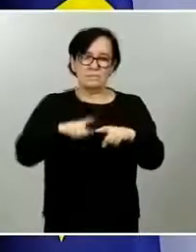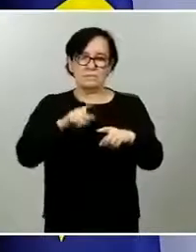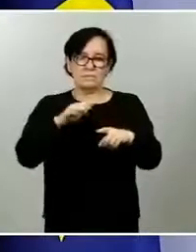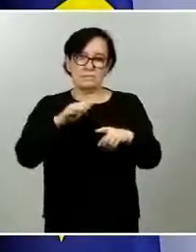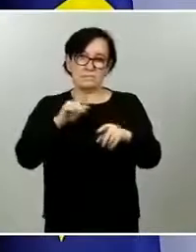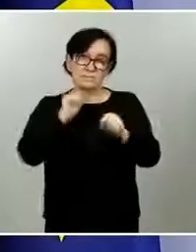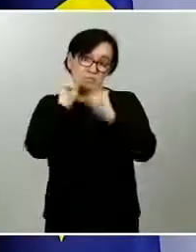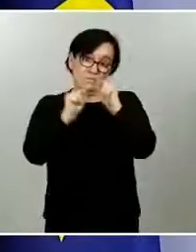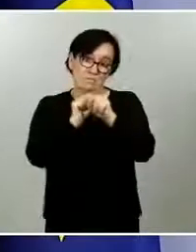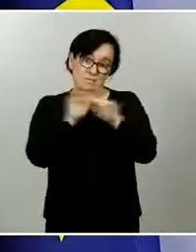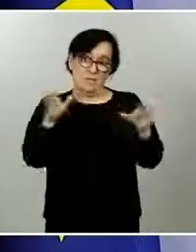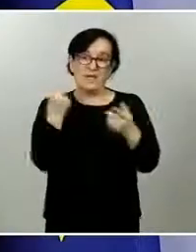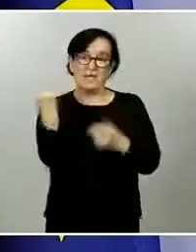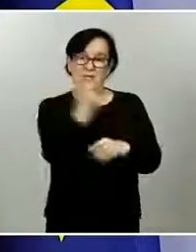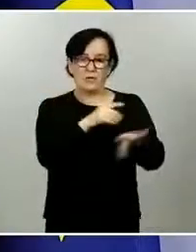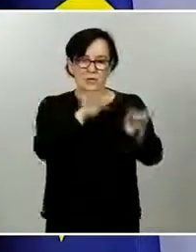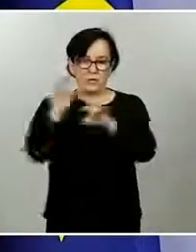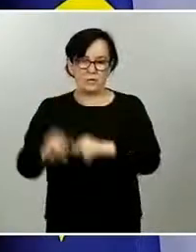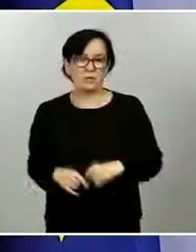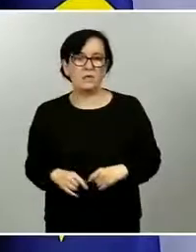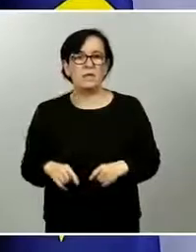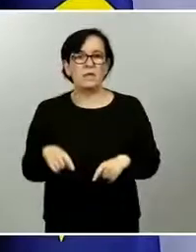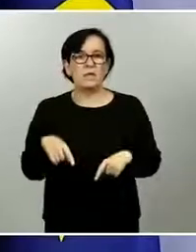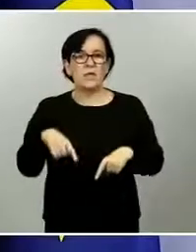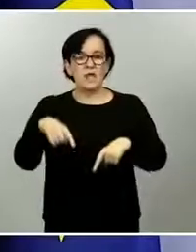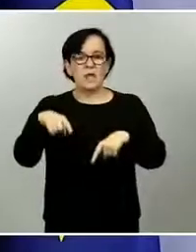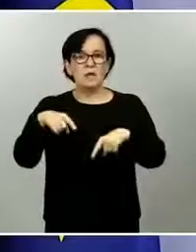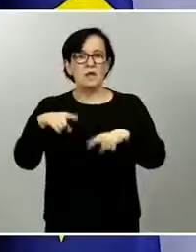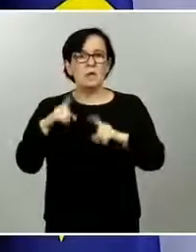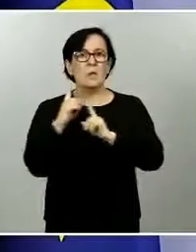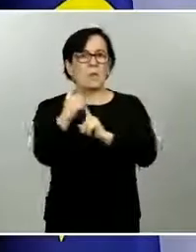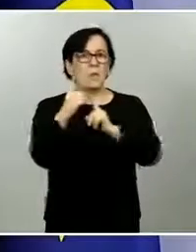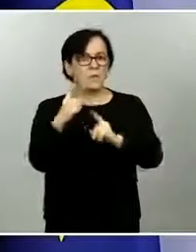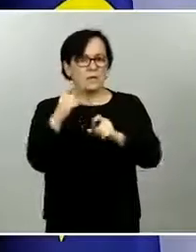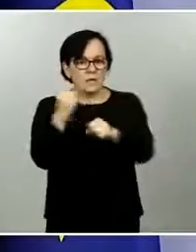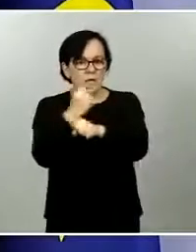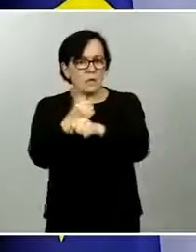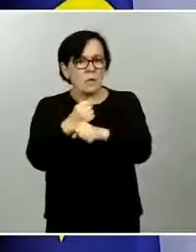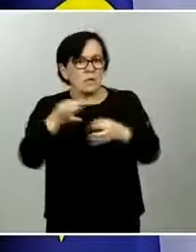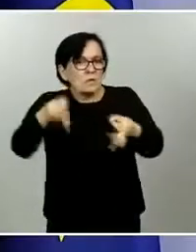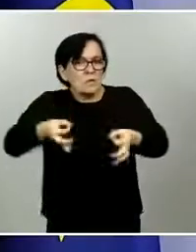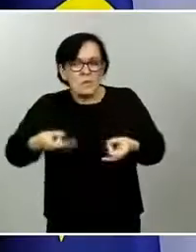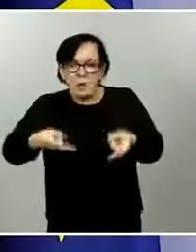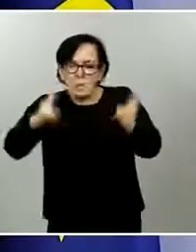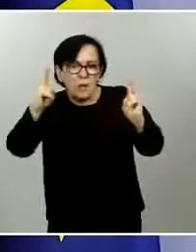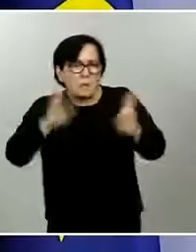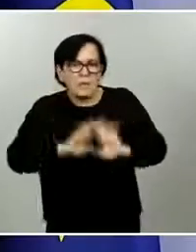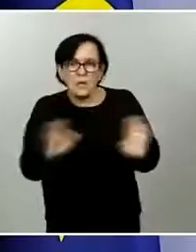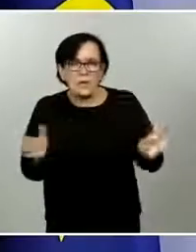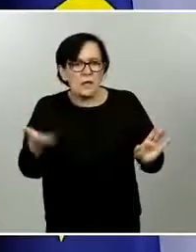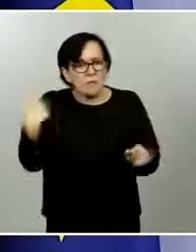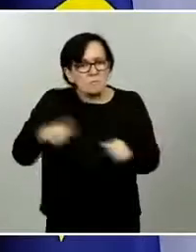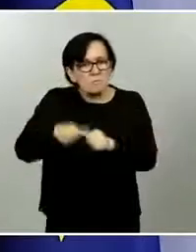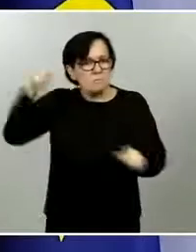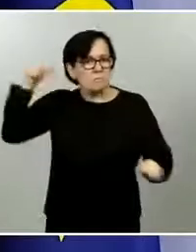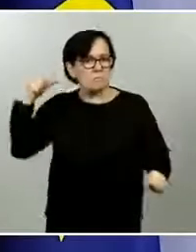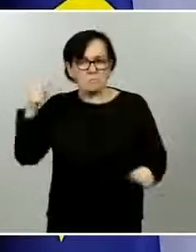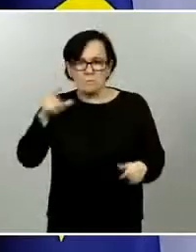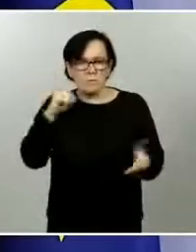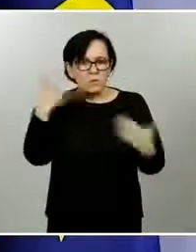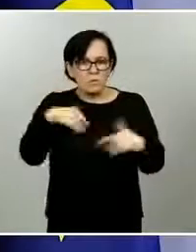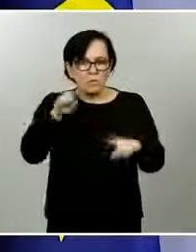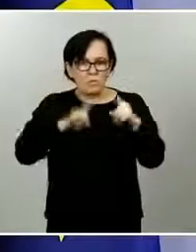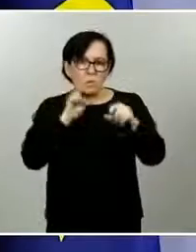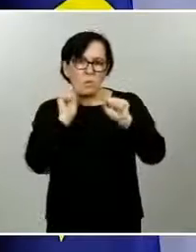normalidad y también tenemos la posibilidad de conforme avancen los acontecimientos ir viendo qué es más adecuado en función de la situación epidemiológica en cada uno de los